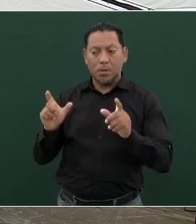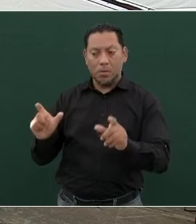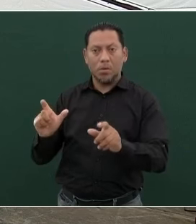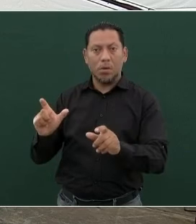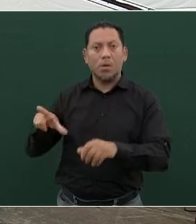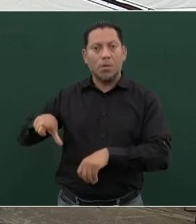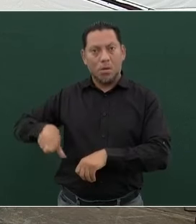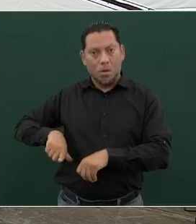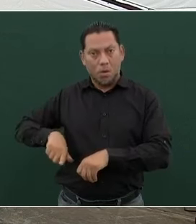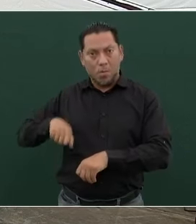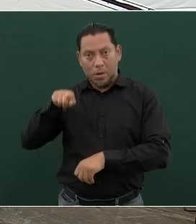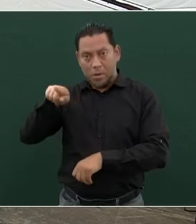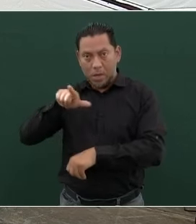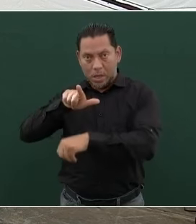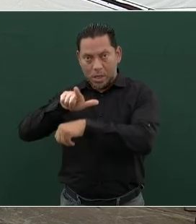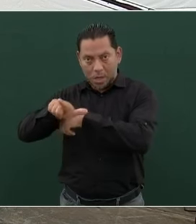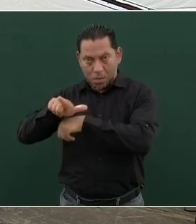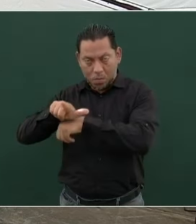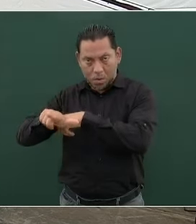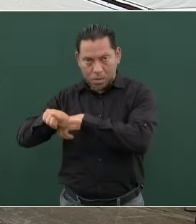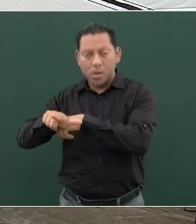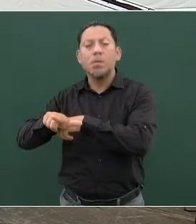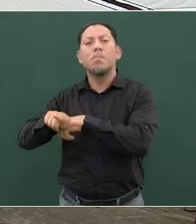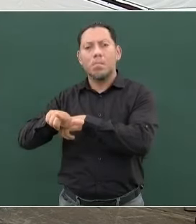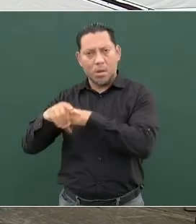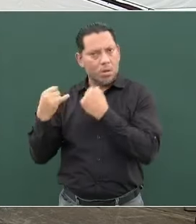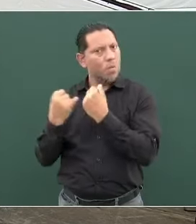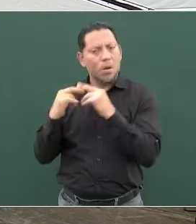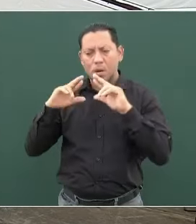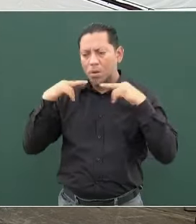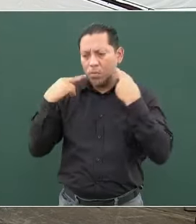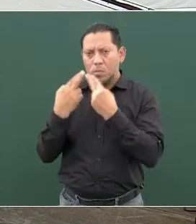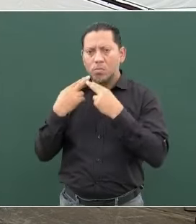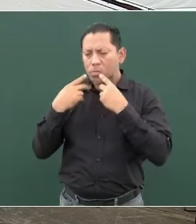gobierno de Guatemala y van a participar